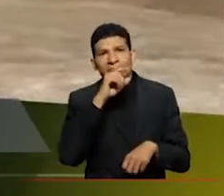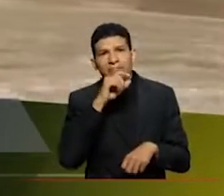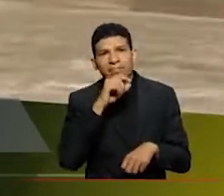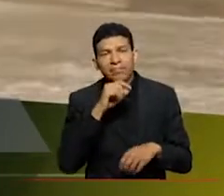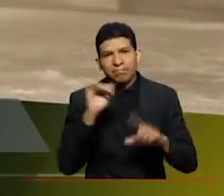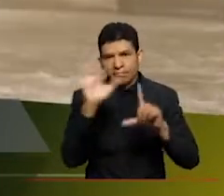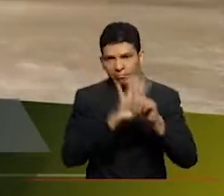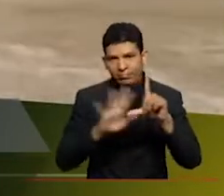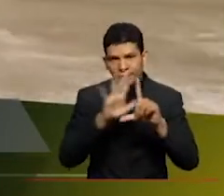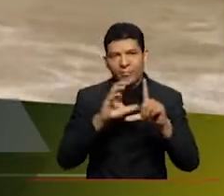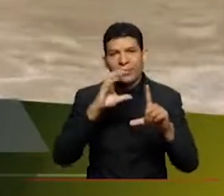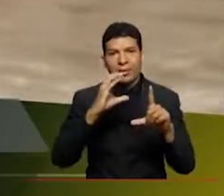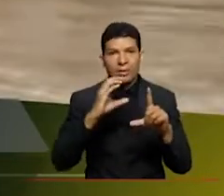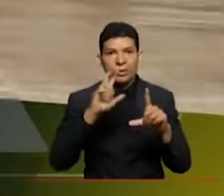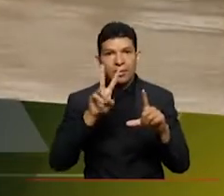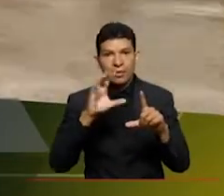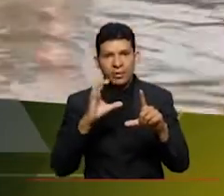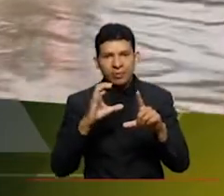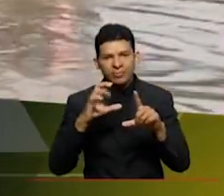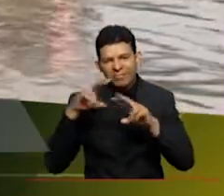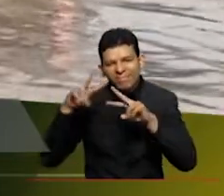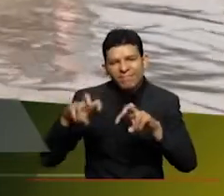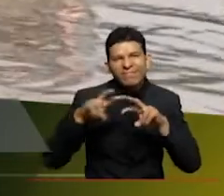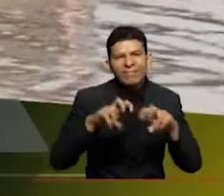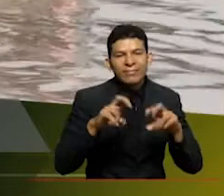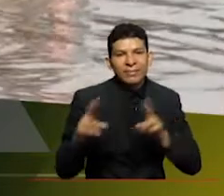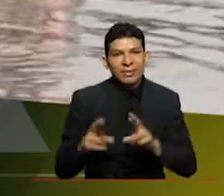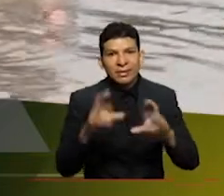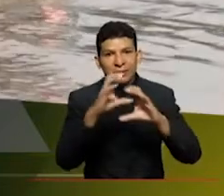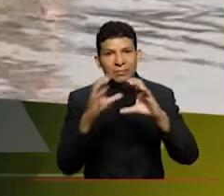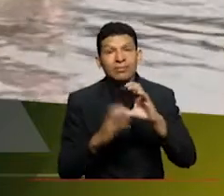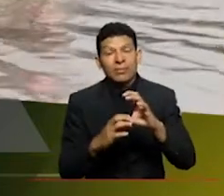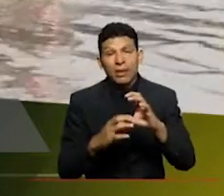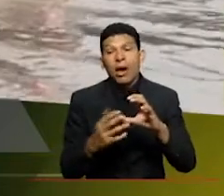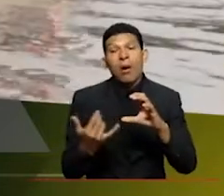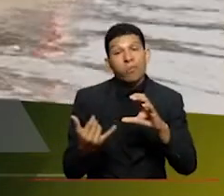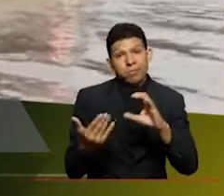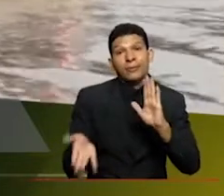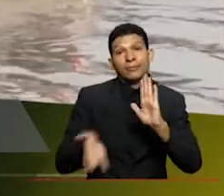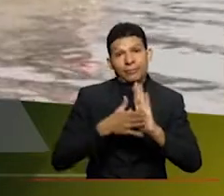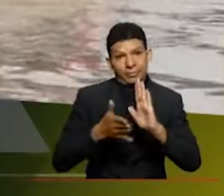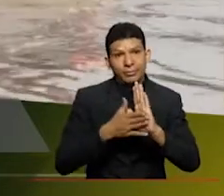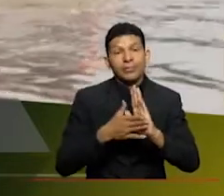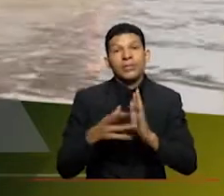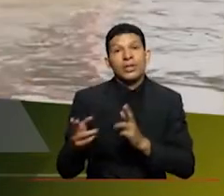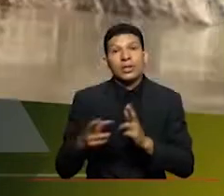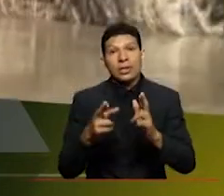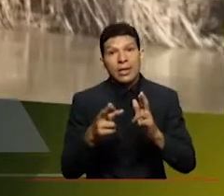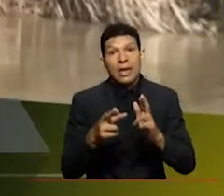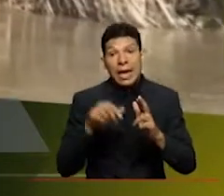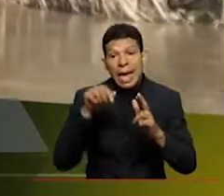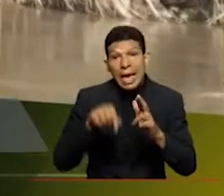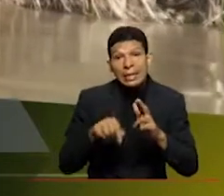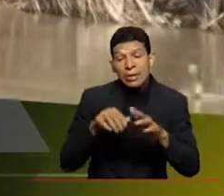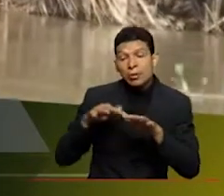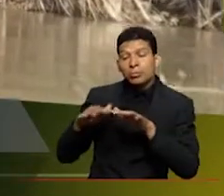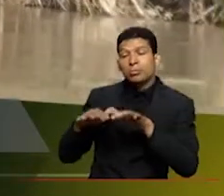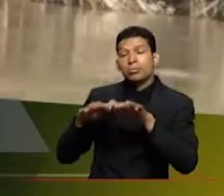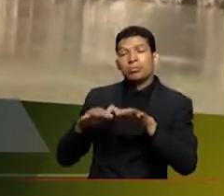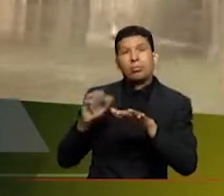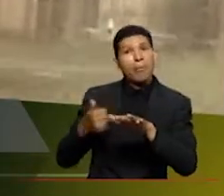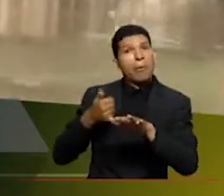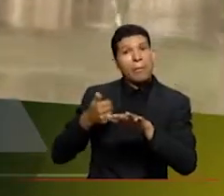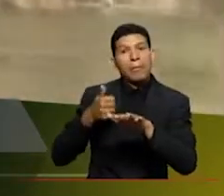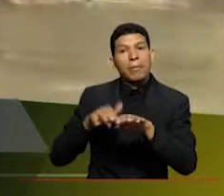documental que tiene la cvc de expedición río cauca es muy disiente el río llega en unas condiciones favorables a cuando llega a la ciudad de cali pero cuando